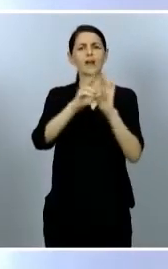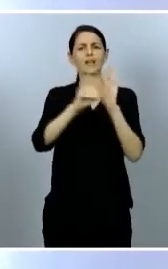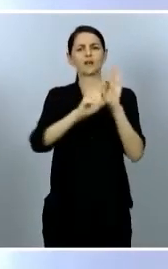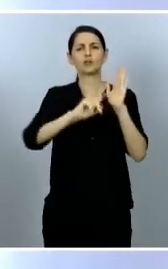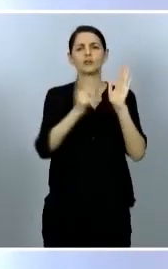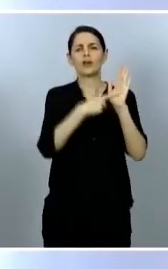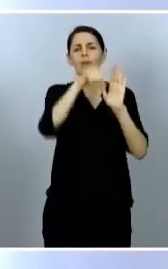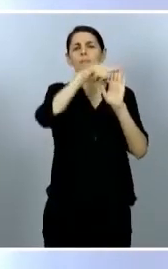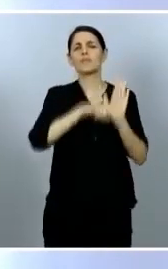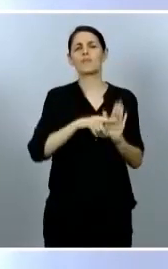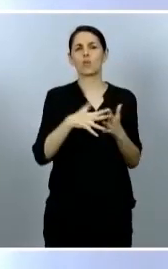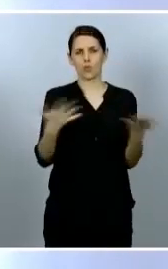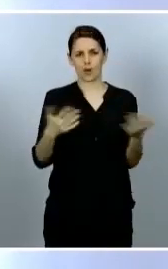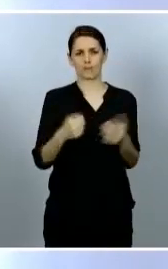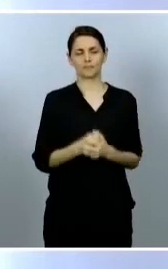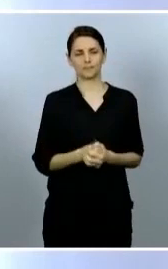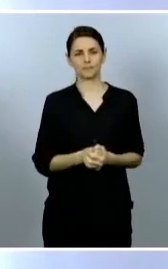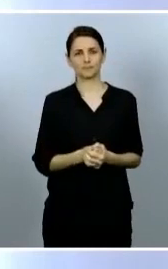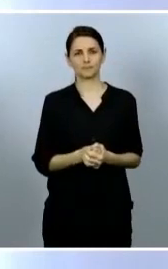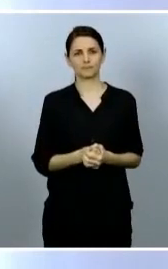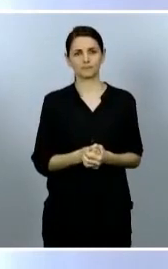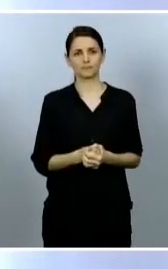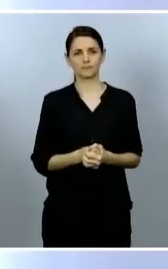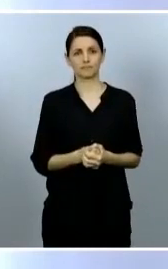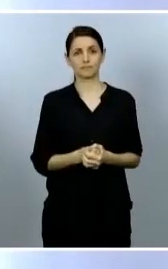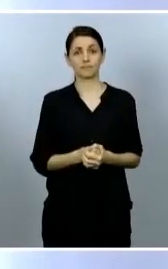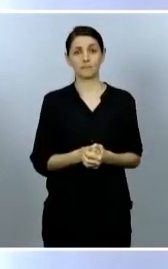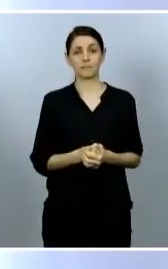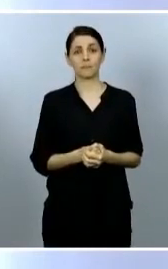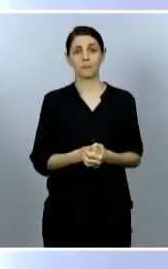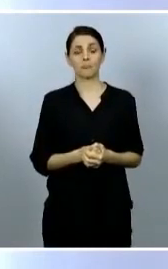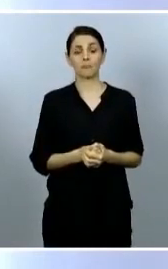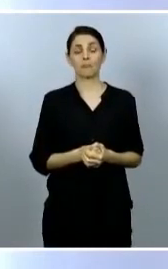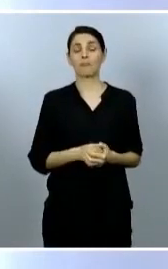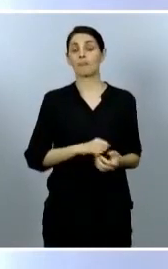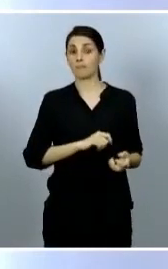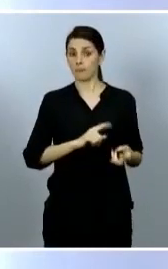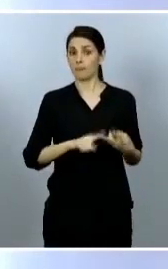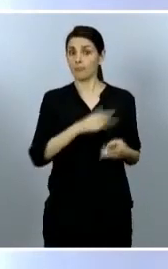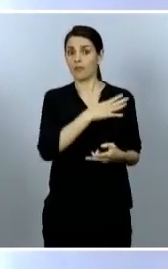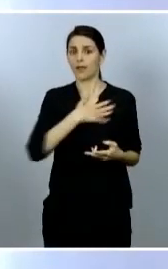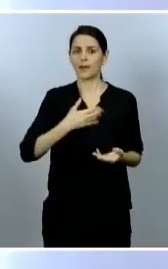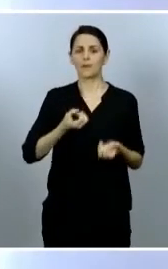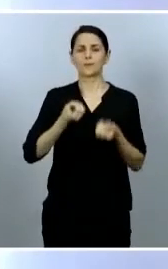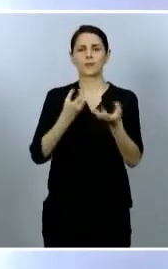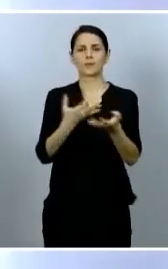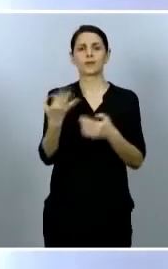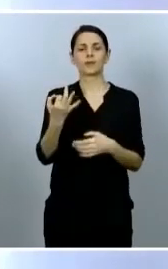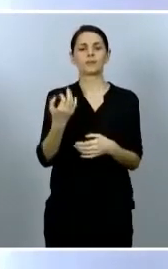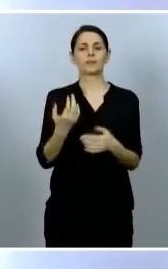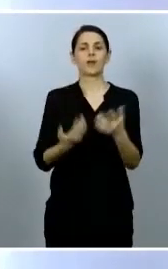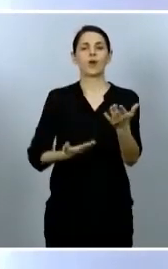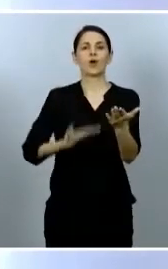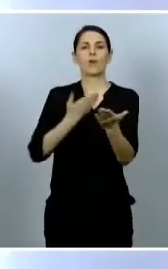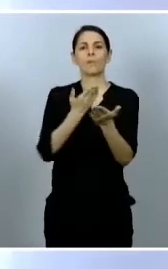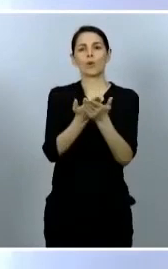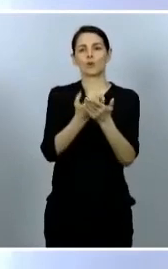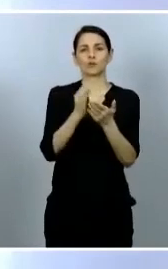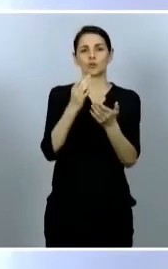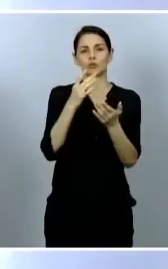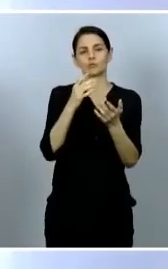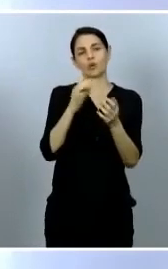estos momentos. La segunda cuestión que quería compartir con ustedes es las propuestas de los acuerdos de cambios de fase